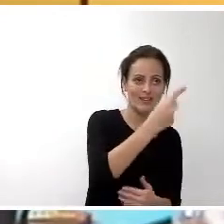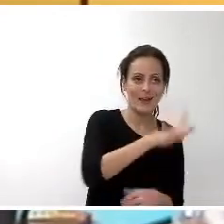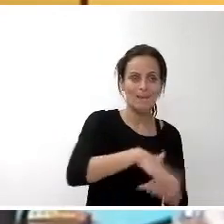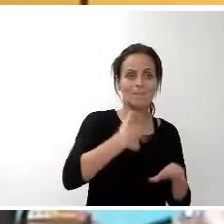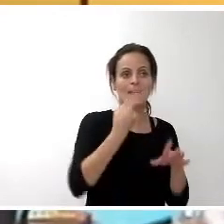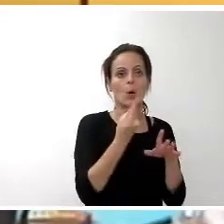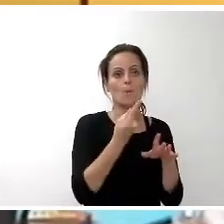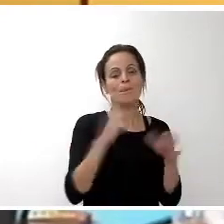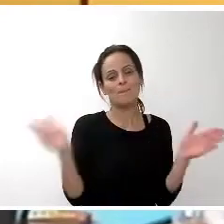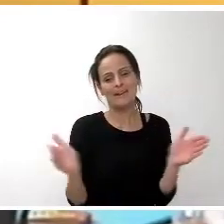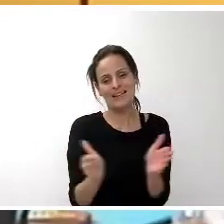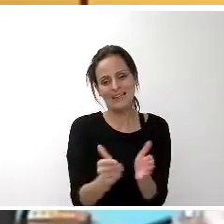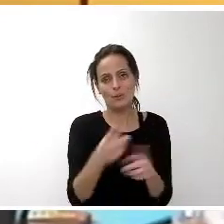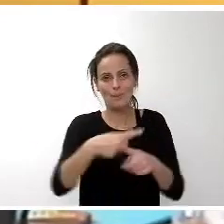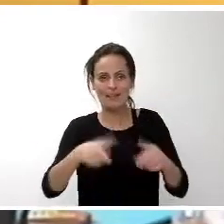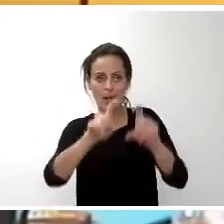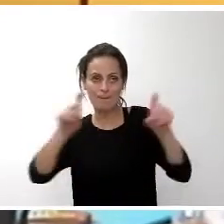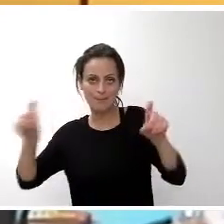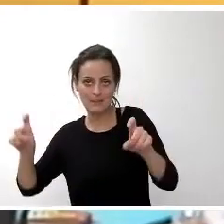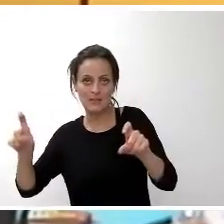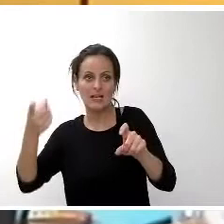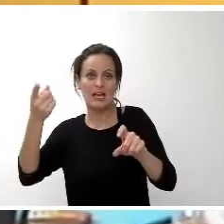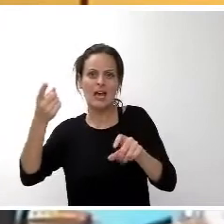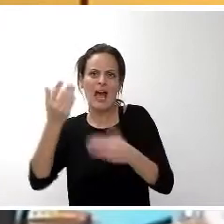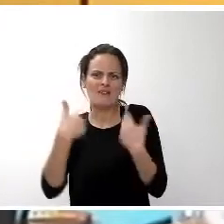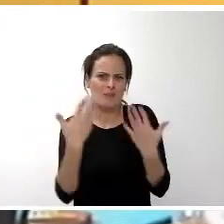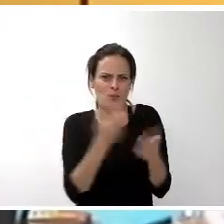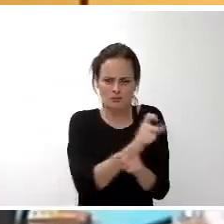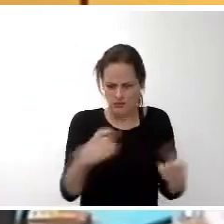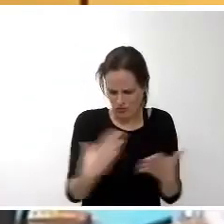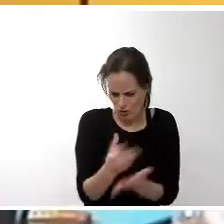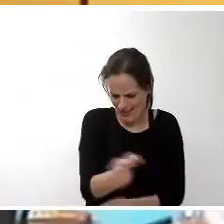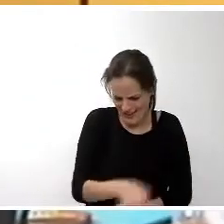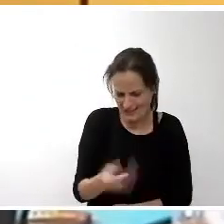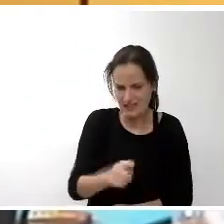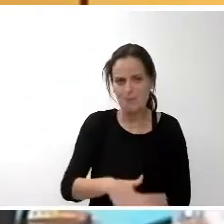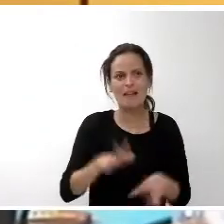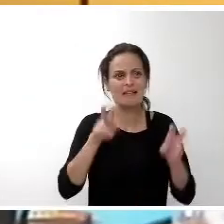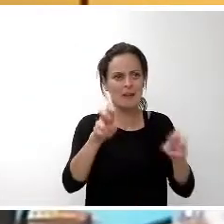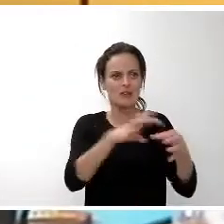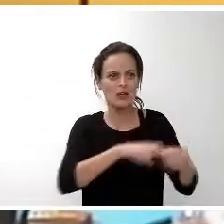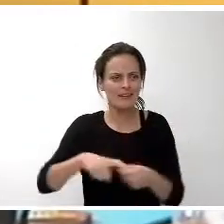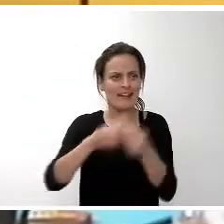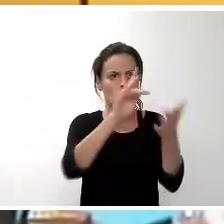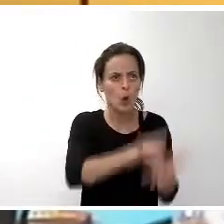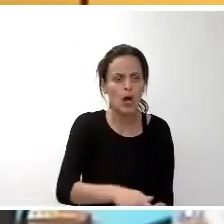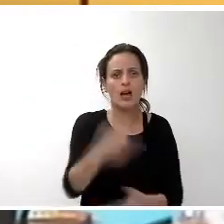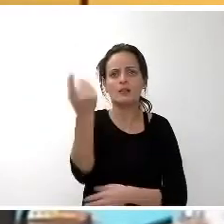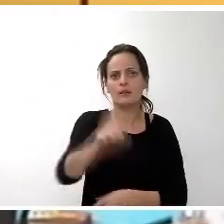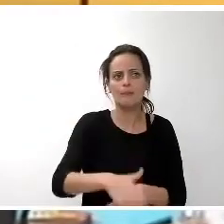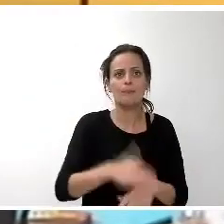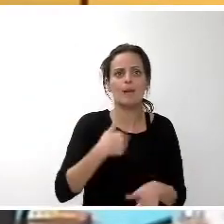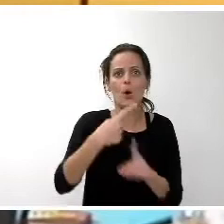con todas las ONGs de la isla, tenemos una oficina del voluntariado, trabajamos en materia de solidaridad, tenemos un nivel de colaboración y